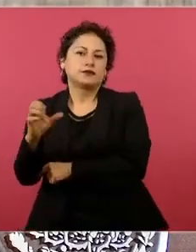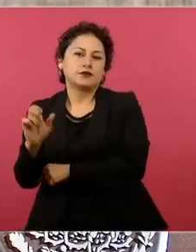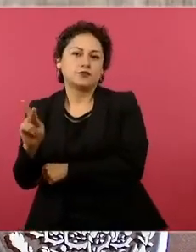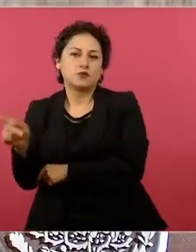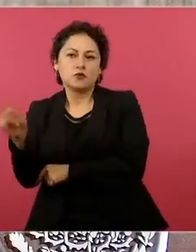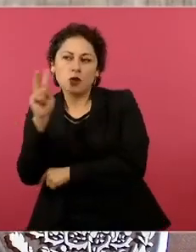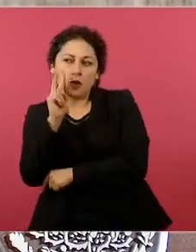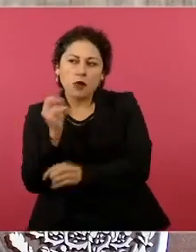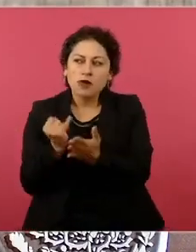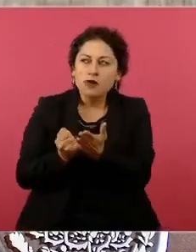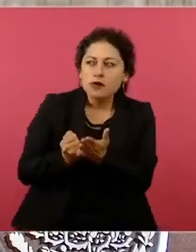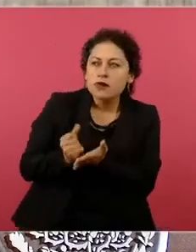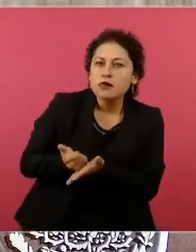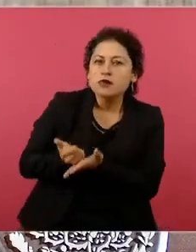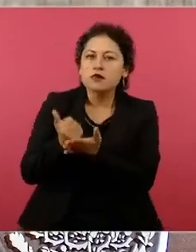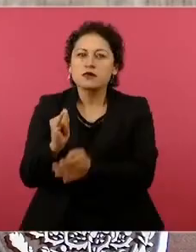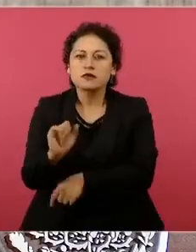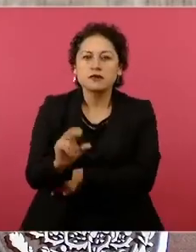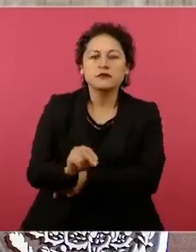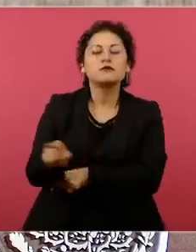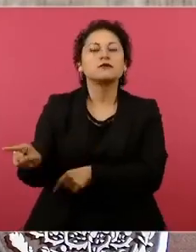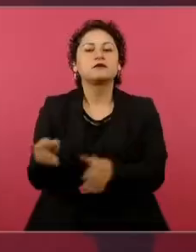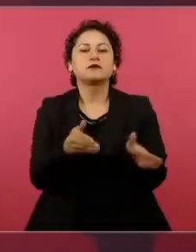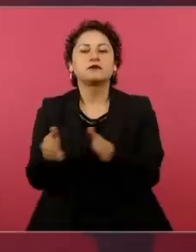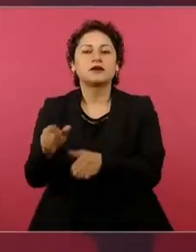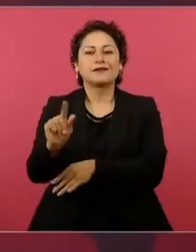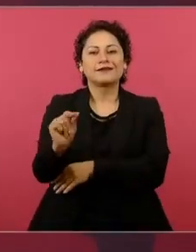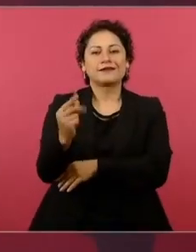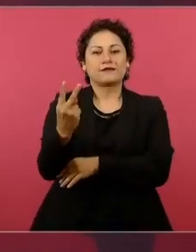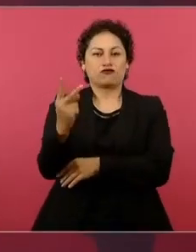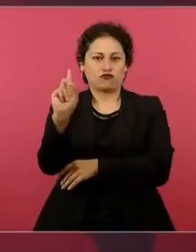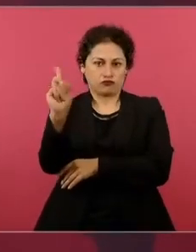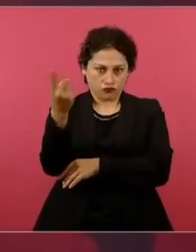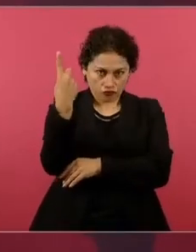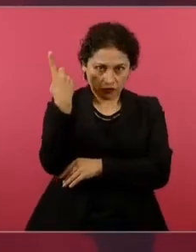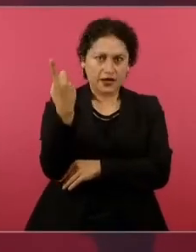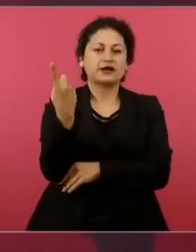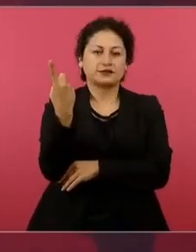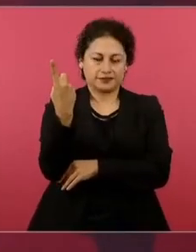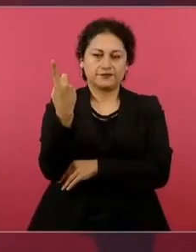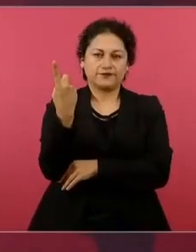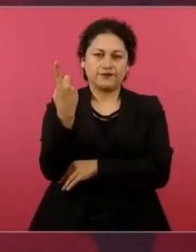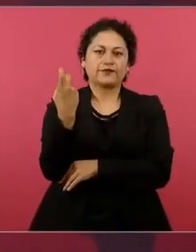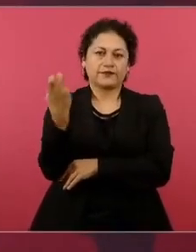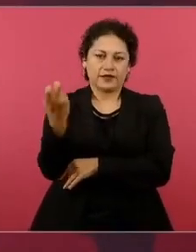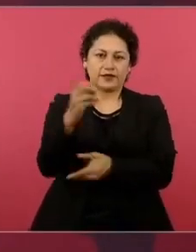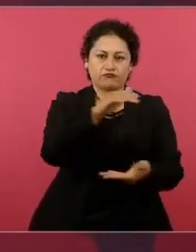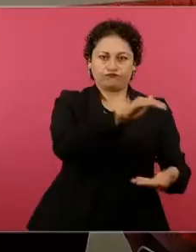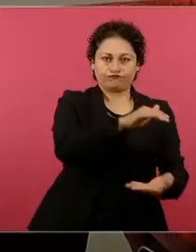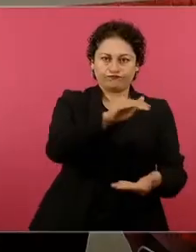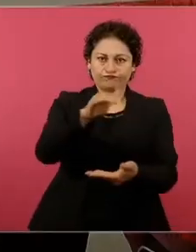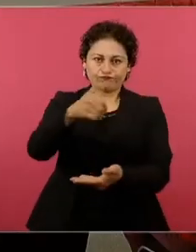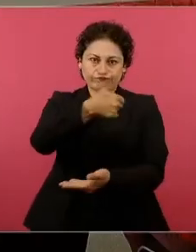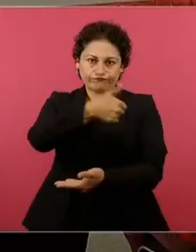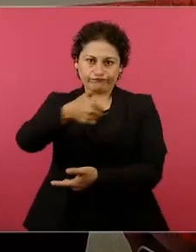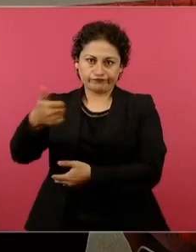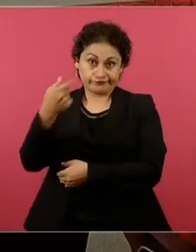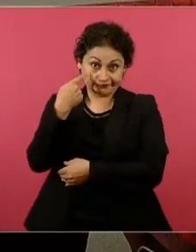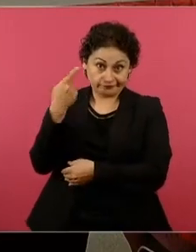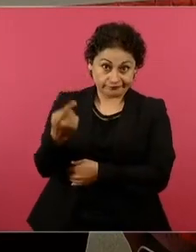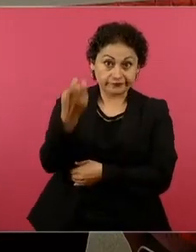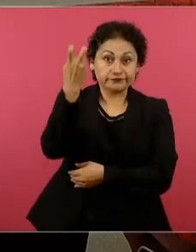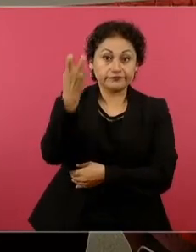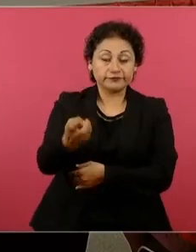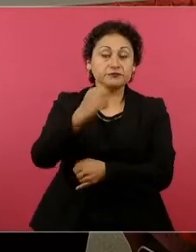fiscal, fue de 72 dólares con 12 centavos de dólar el barril. Otra vez los mercados